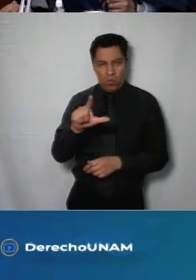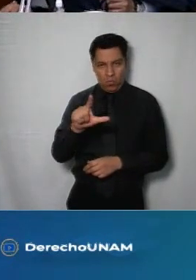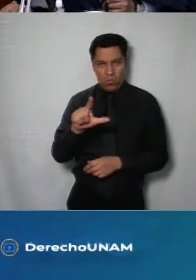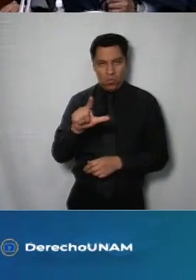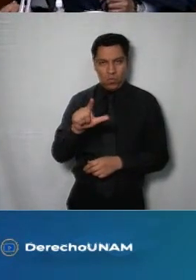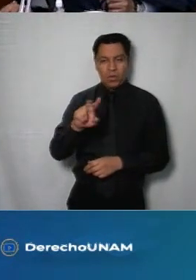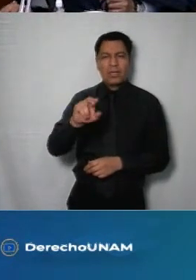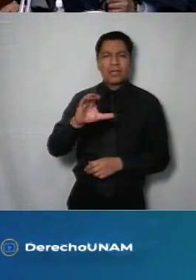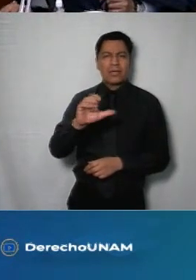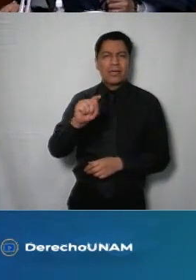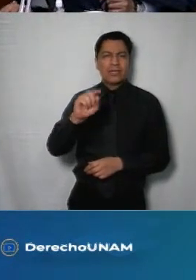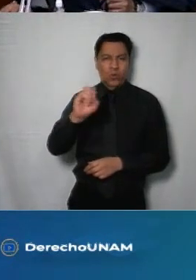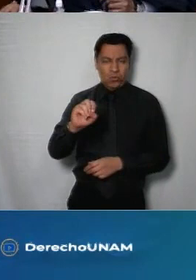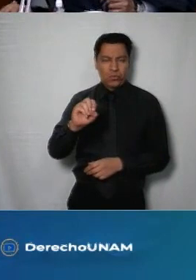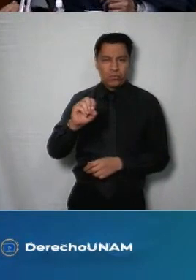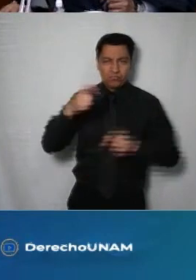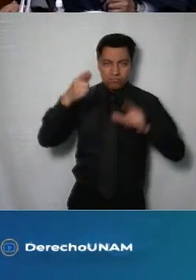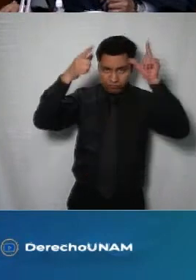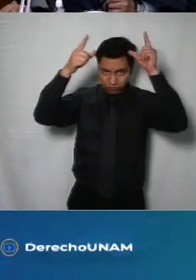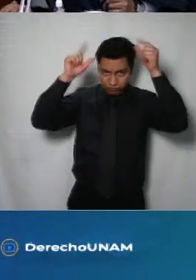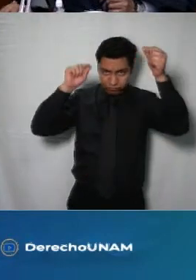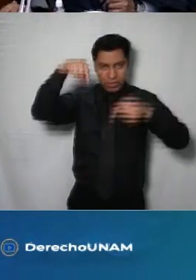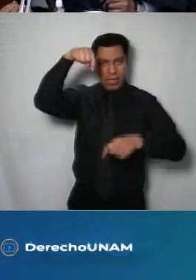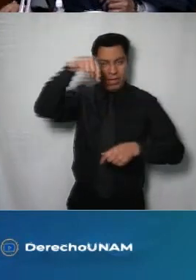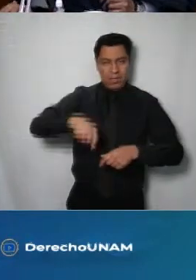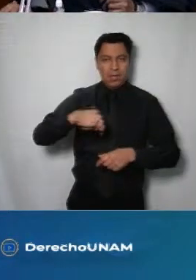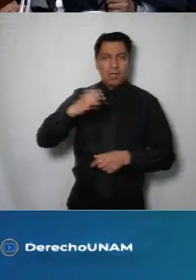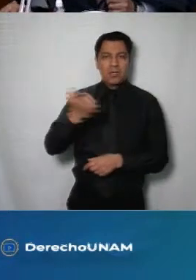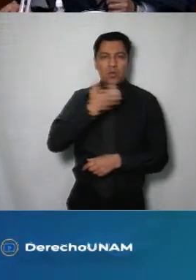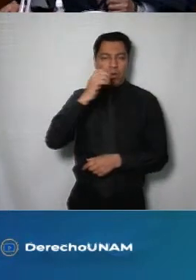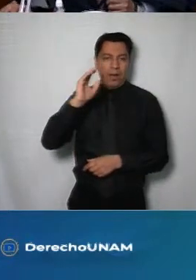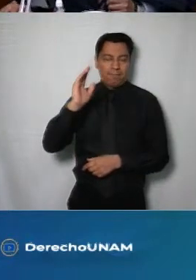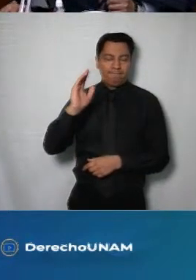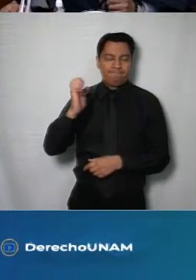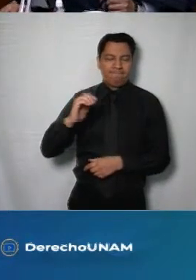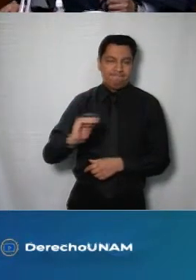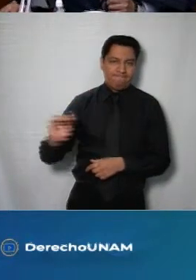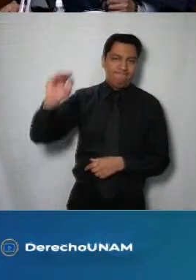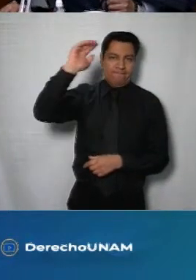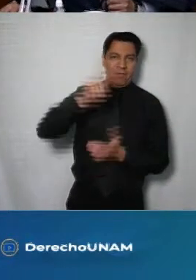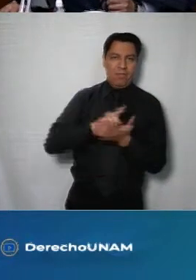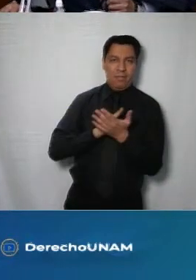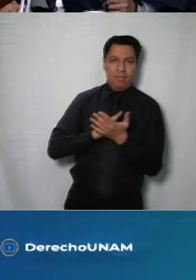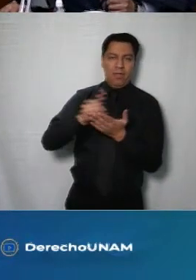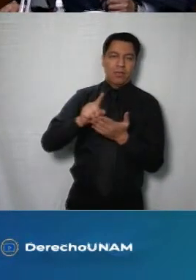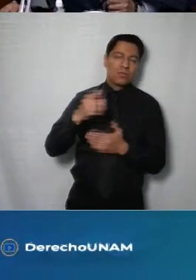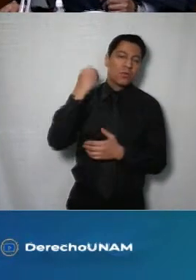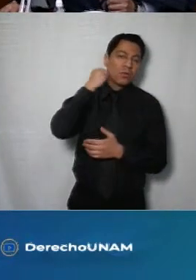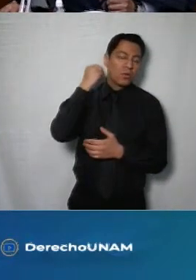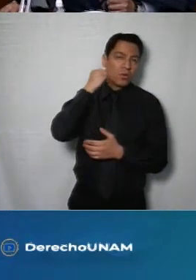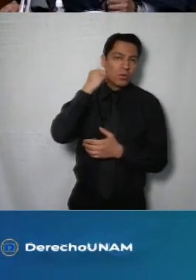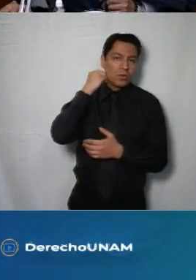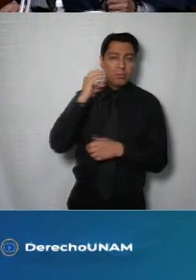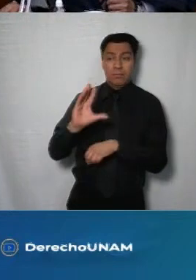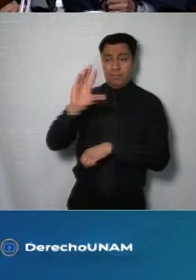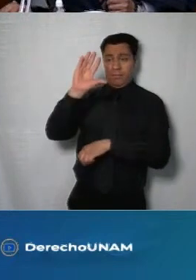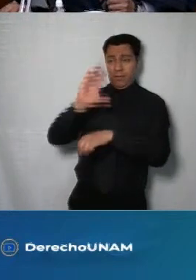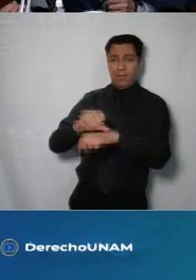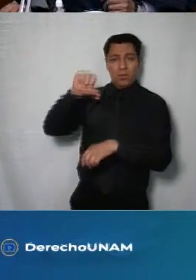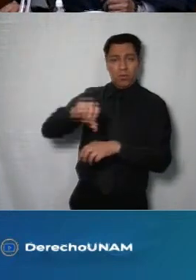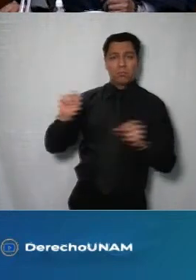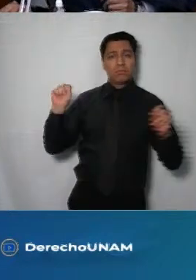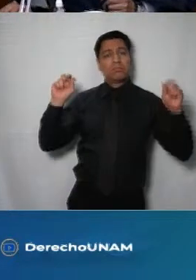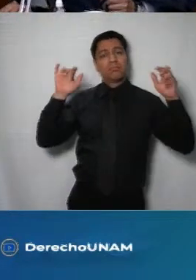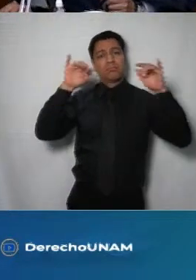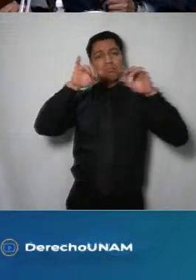de esta facultad de Derecho por su apoyo coordinación hospitalidad y colaboración para llevar a cabo esta